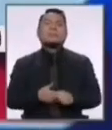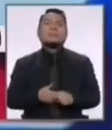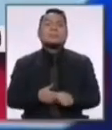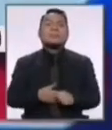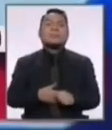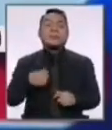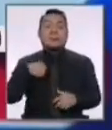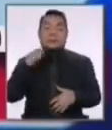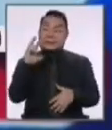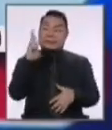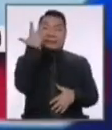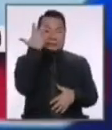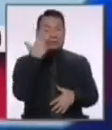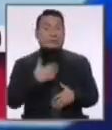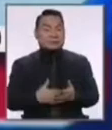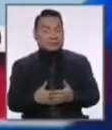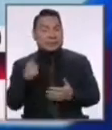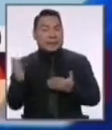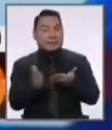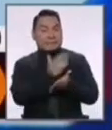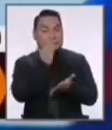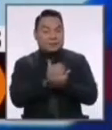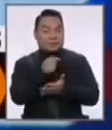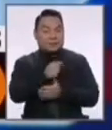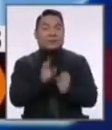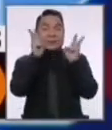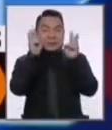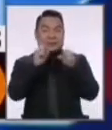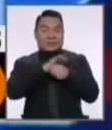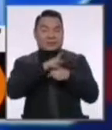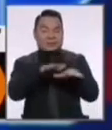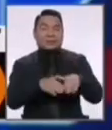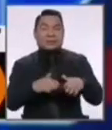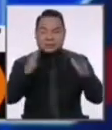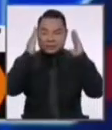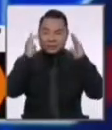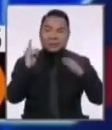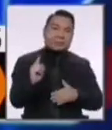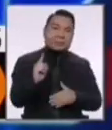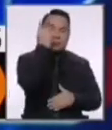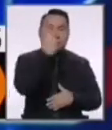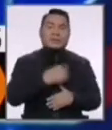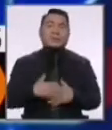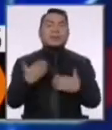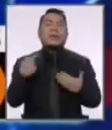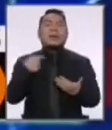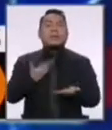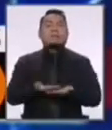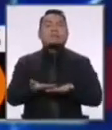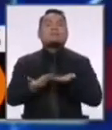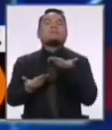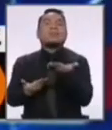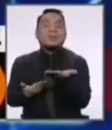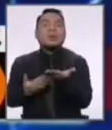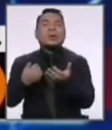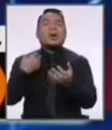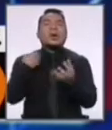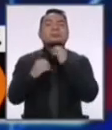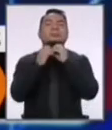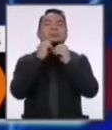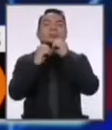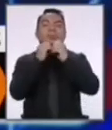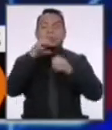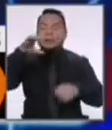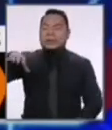Un tercer problema en el tema de la pandemia es la atención primaria. Y por eso proponemos la construcción de